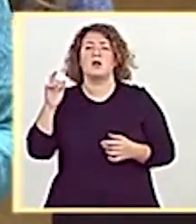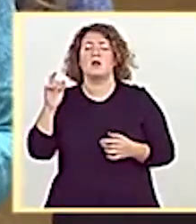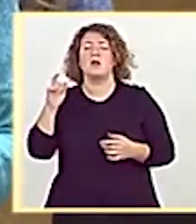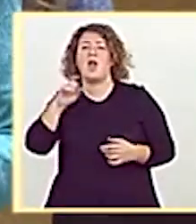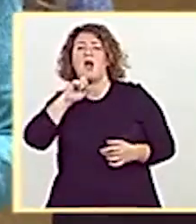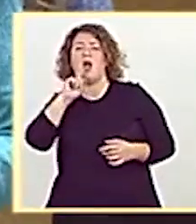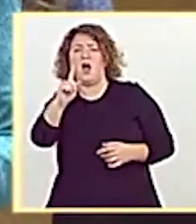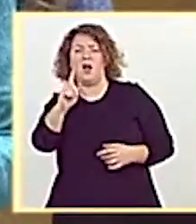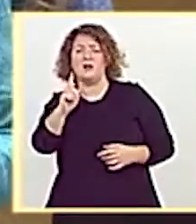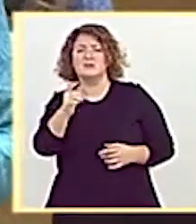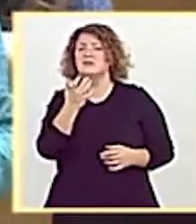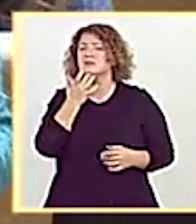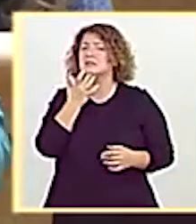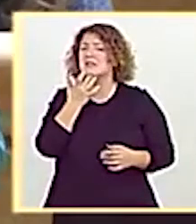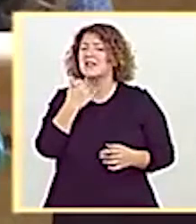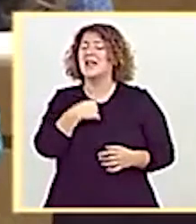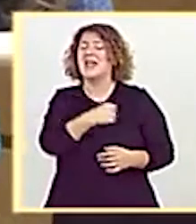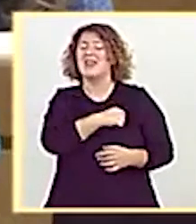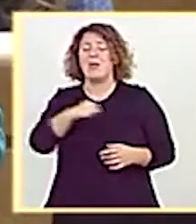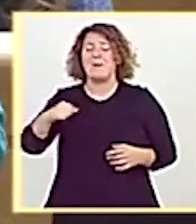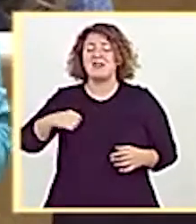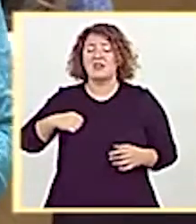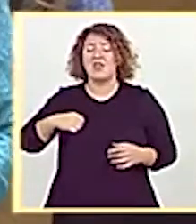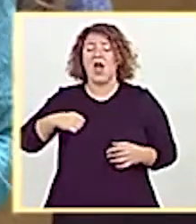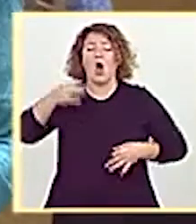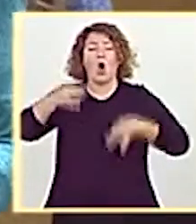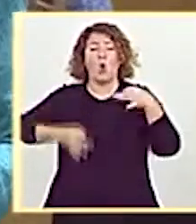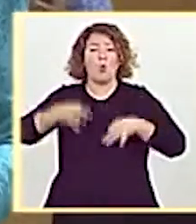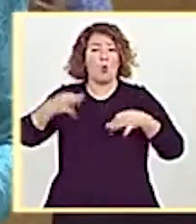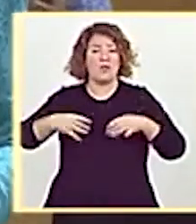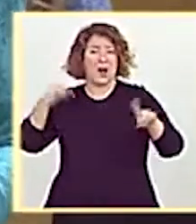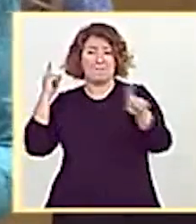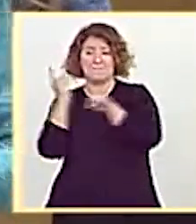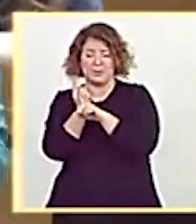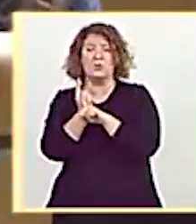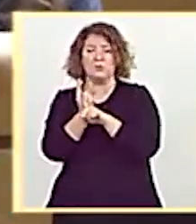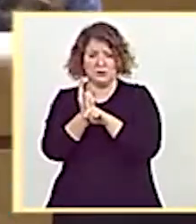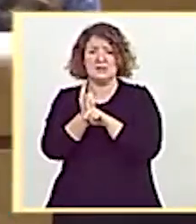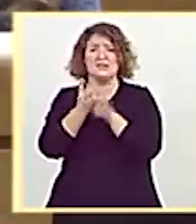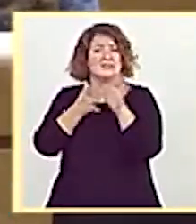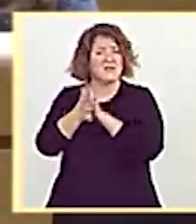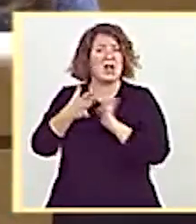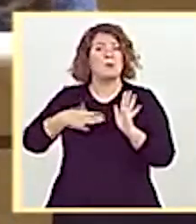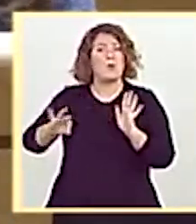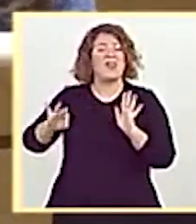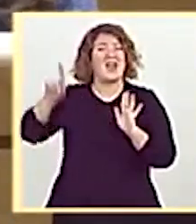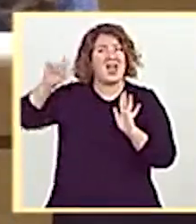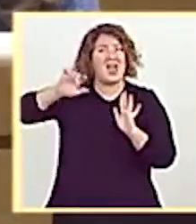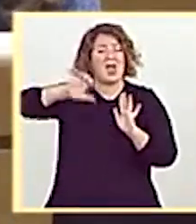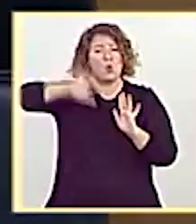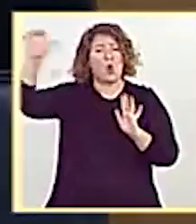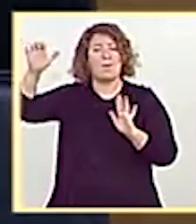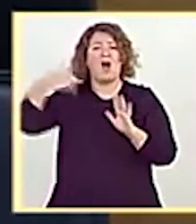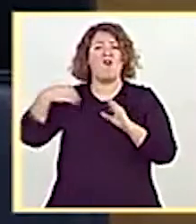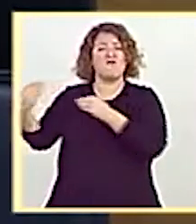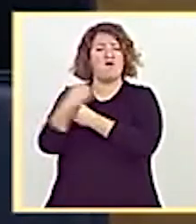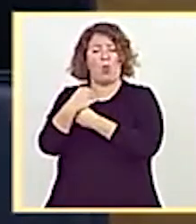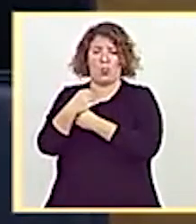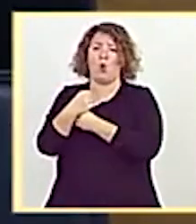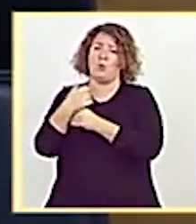El ataque a la independencia judicial puede suponer una reducción del acceso de España a los fondos europeos.